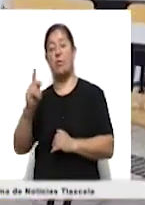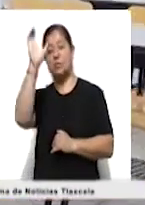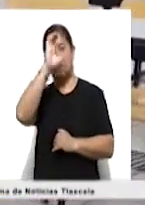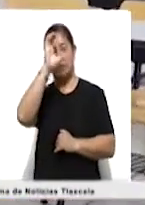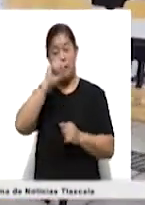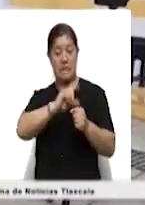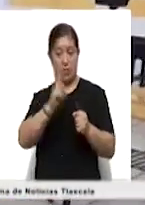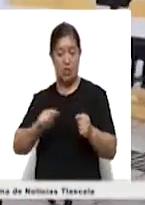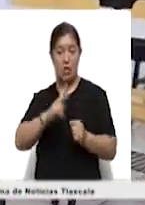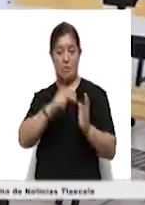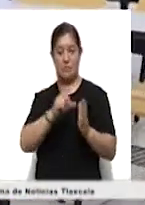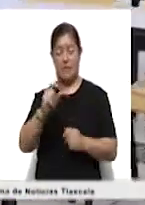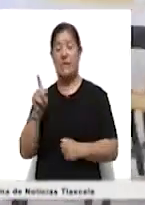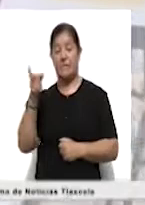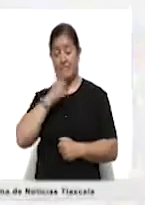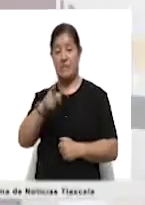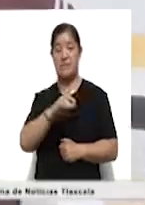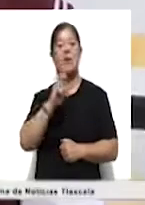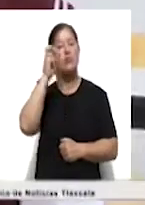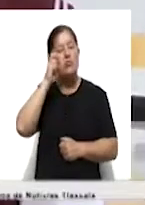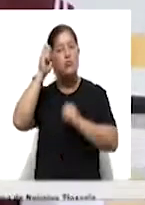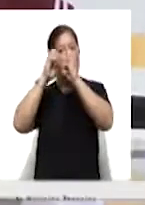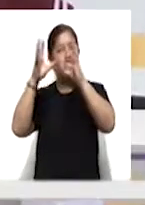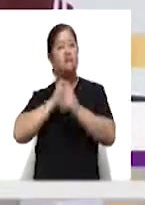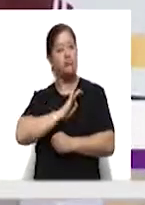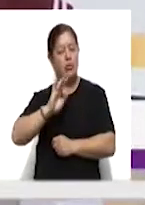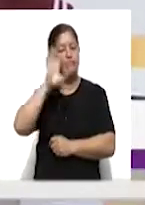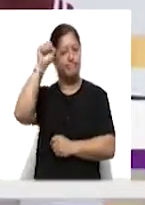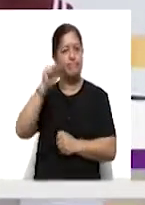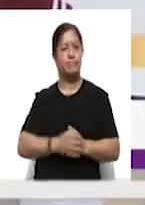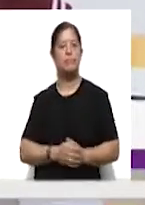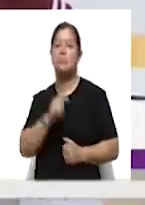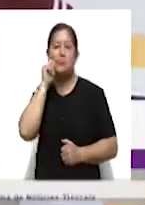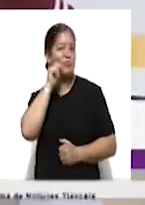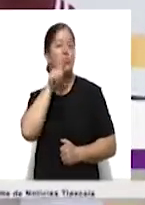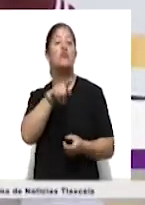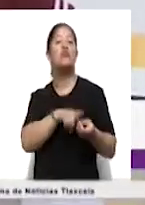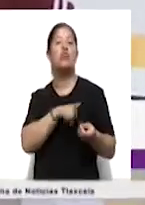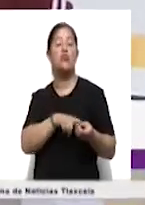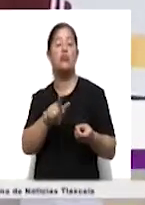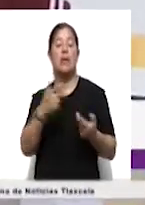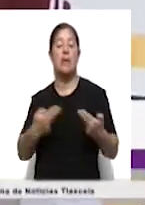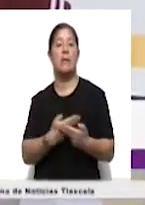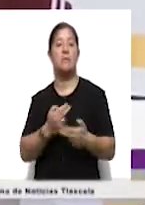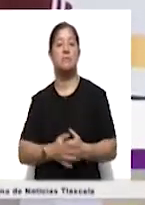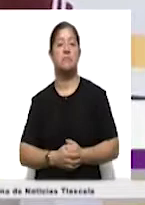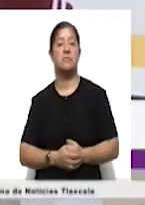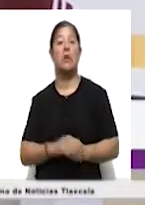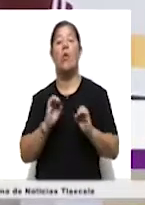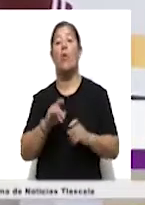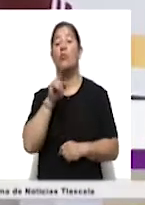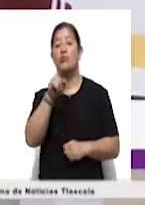compartió que los sueños se pueden hacer realidad. Independientemente de dónde seas, tus orígenes o incluso